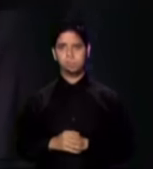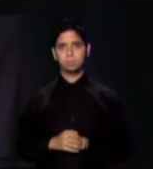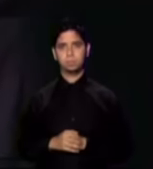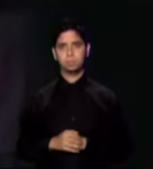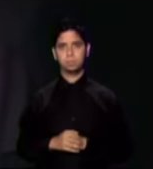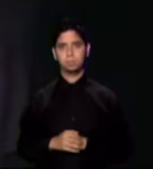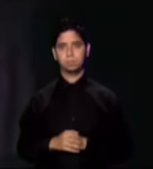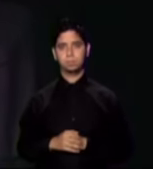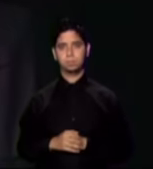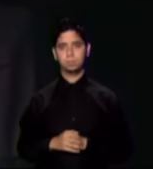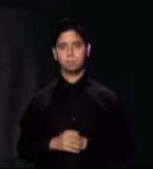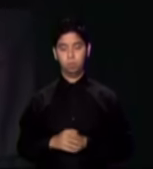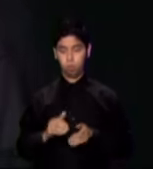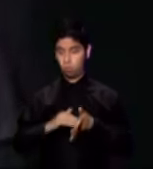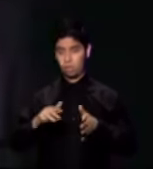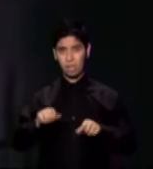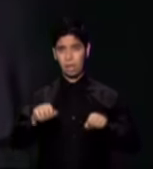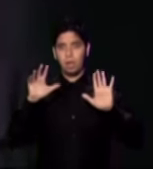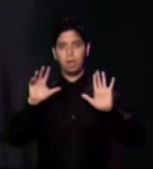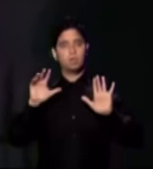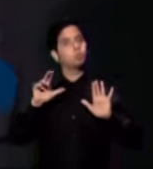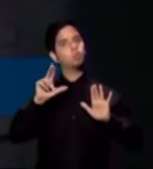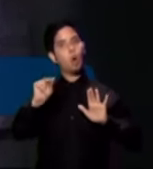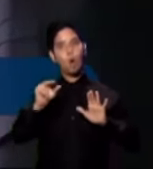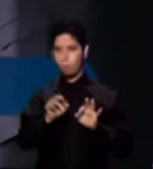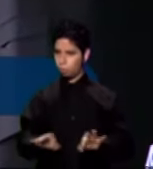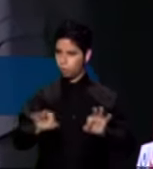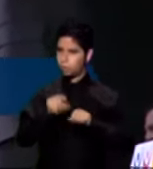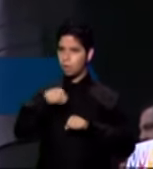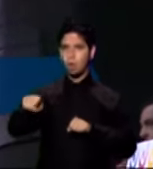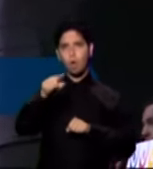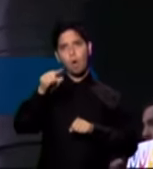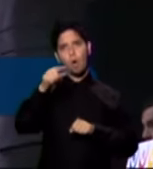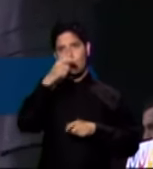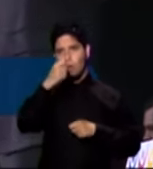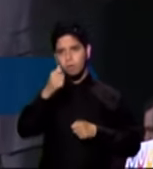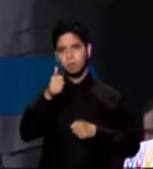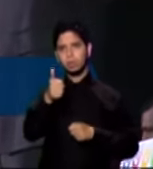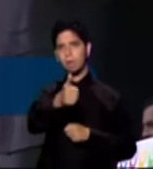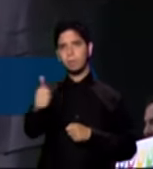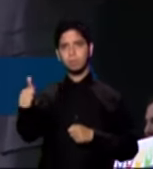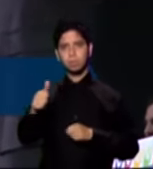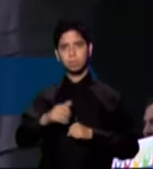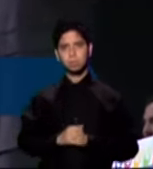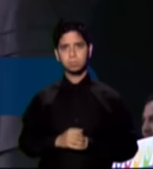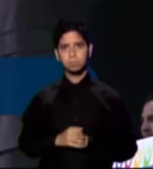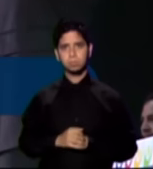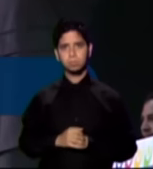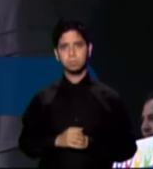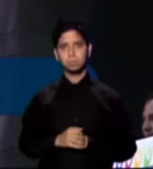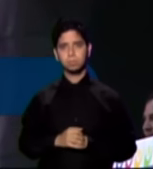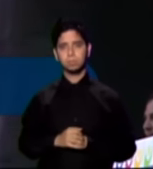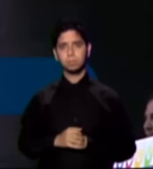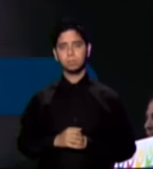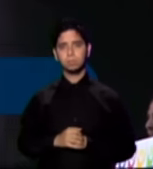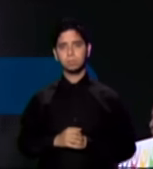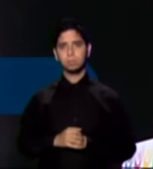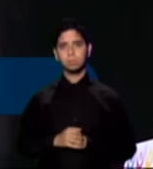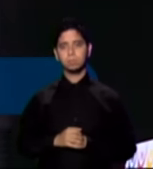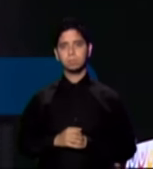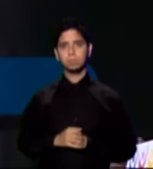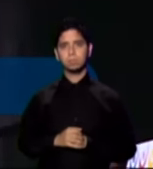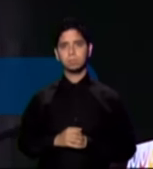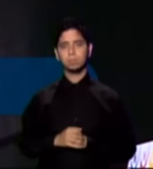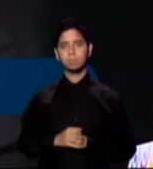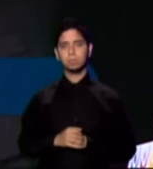rinda. Confíe en su capacidad. El que usted esté aquí hoy demuestra que